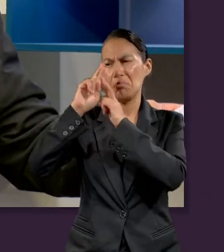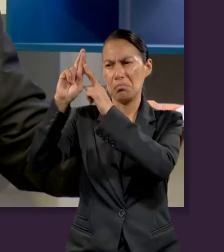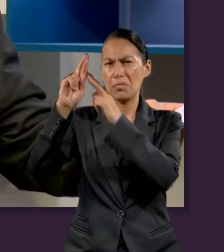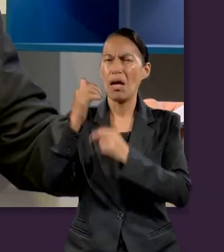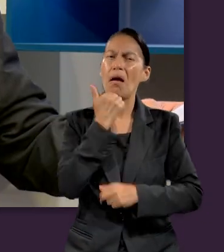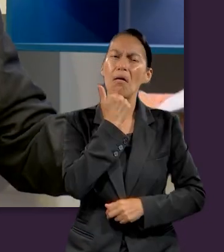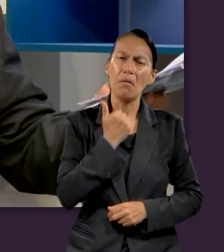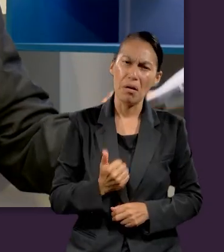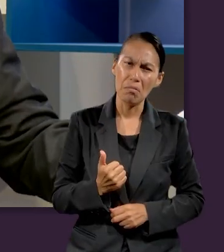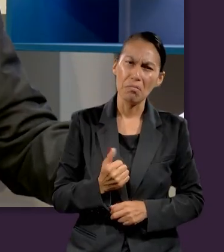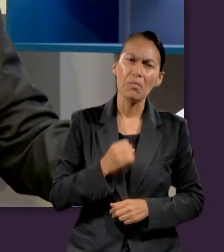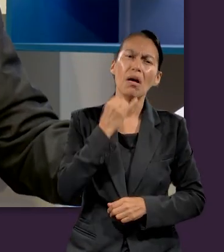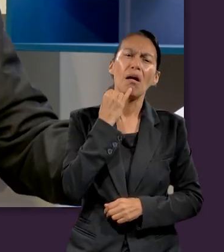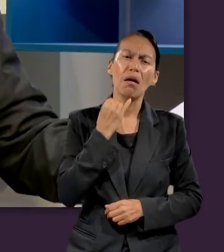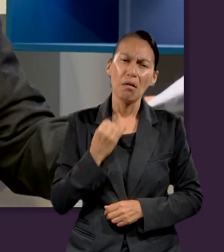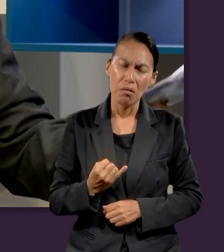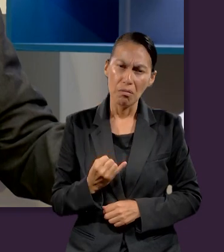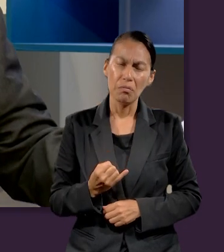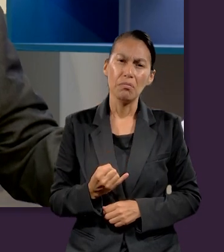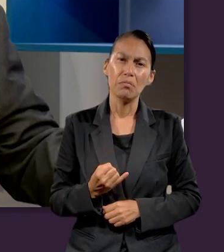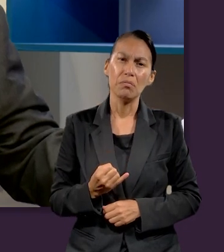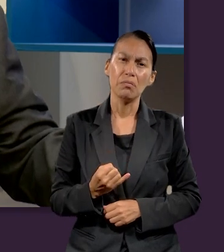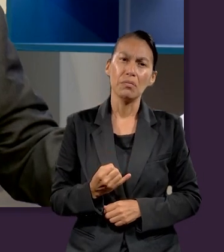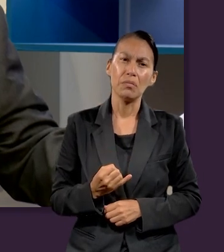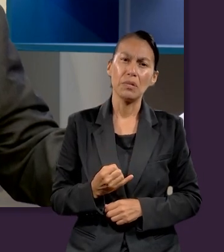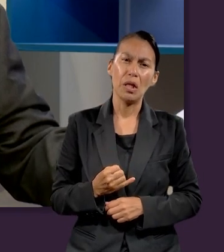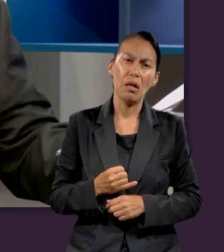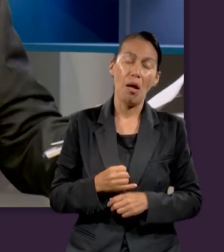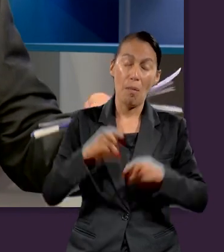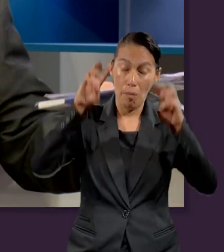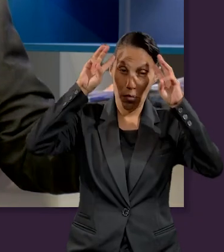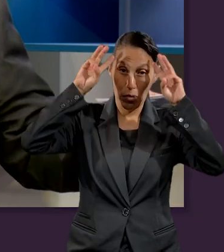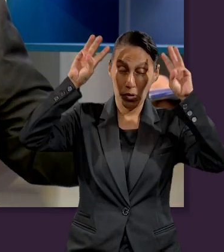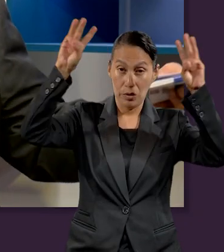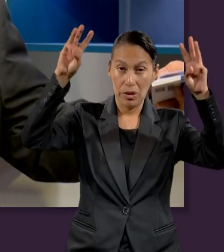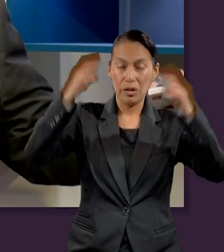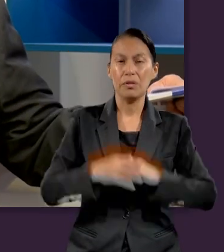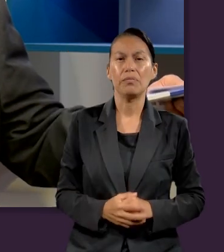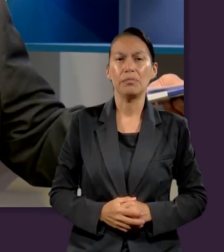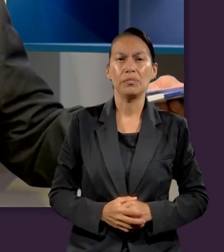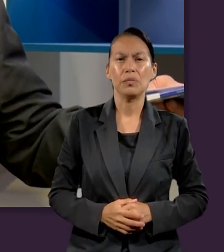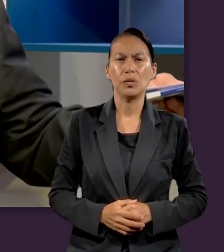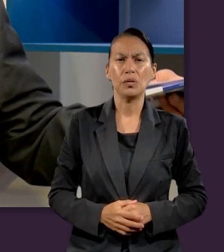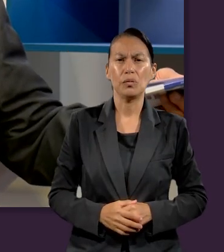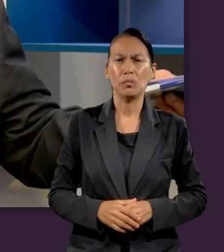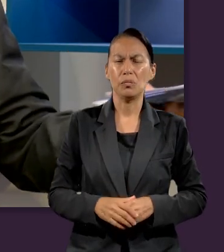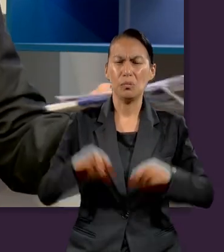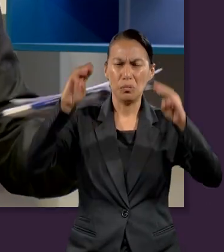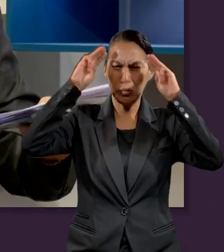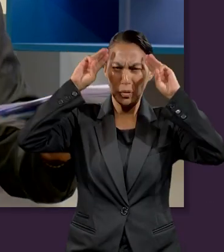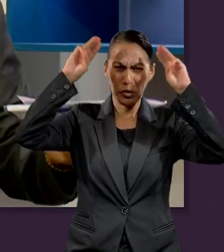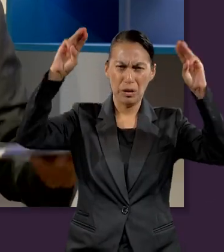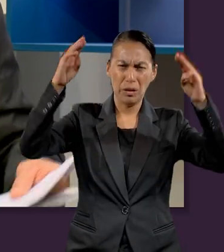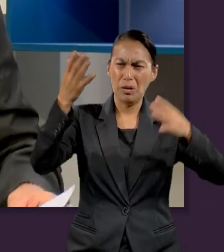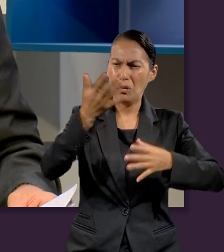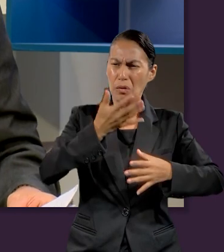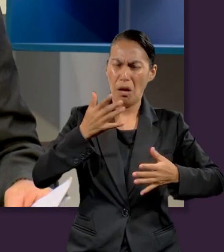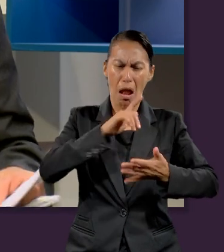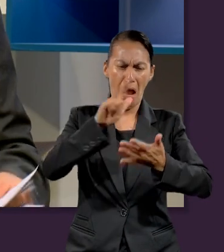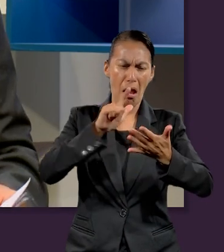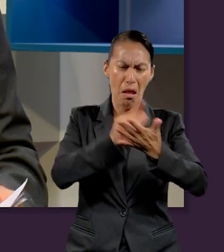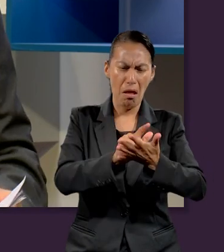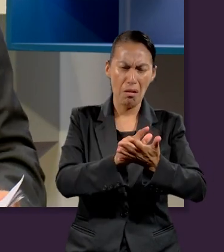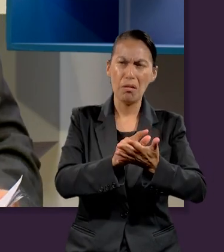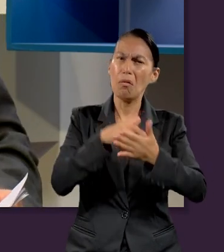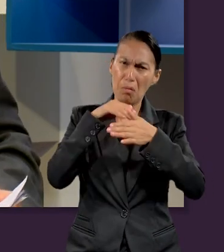sábado. Abraham, Jacob, el enorme Moisés, con esas leyes maravillosas